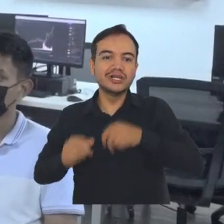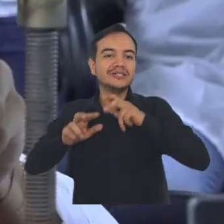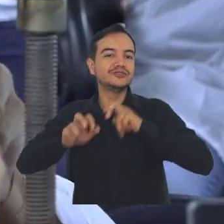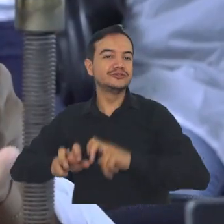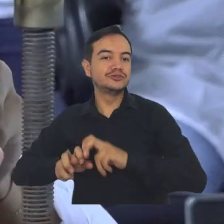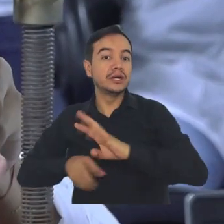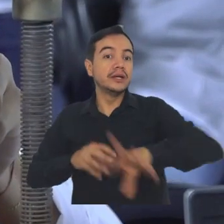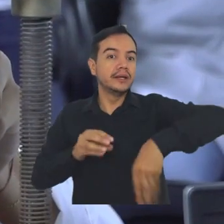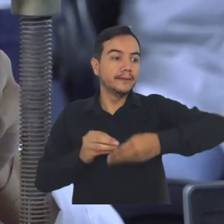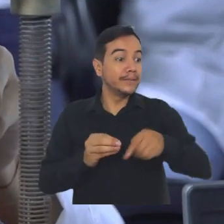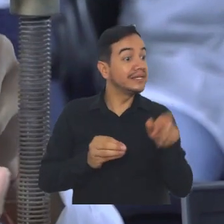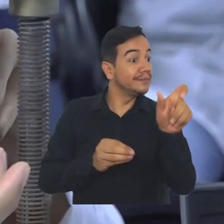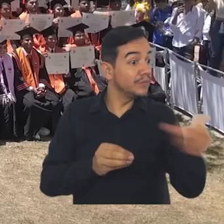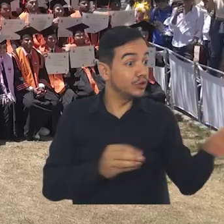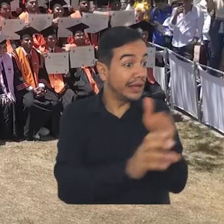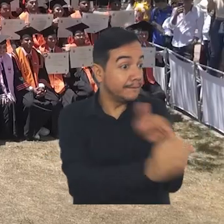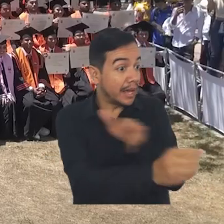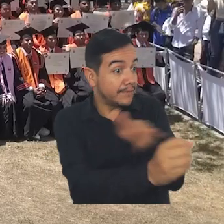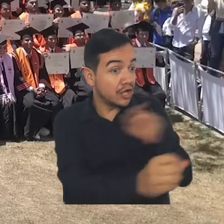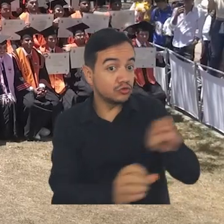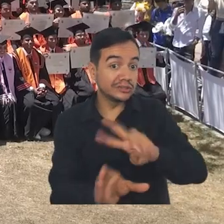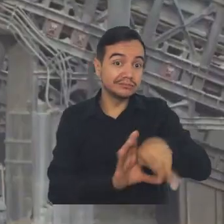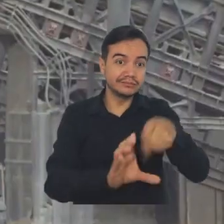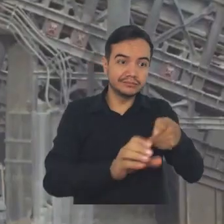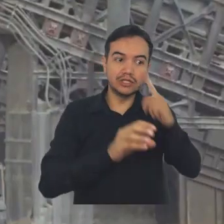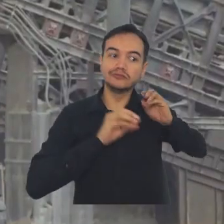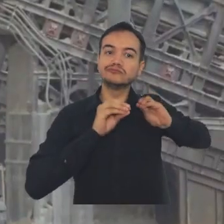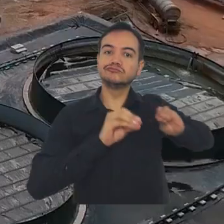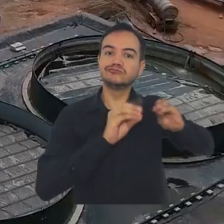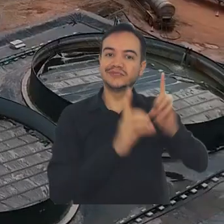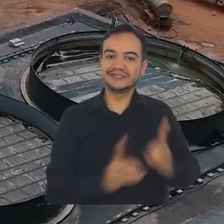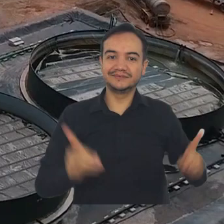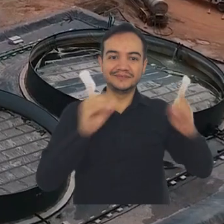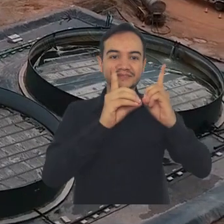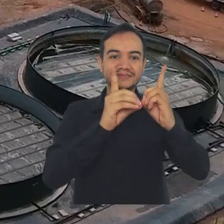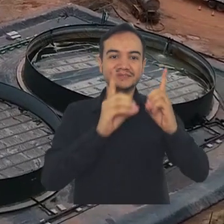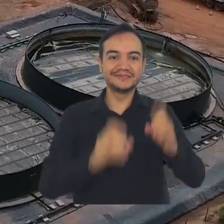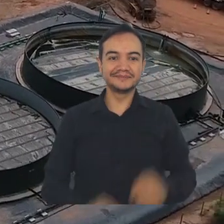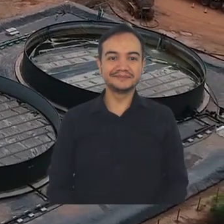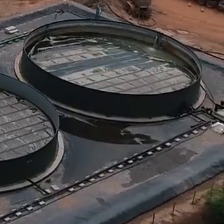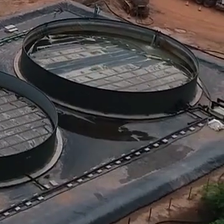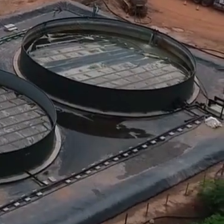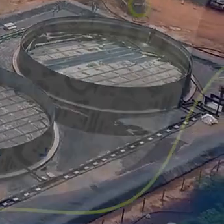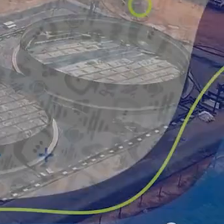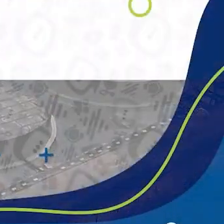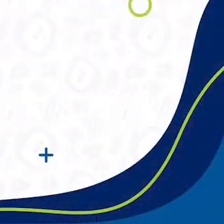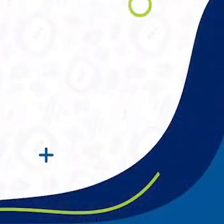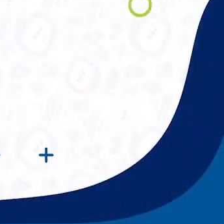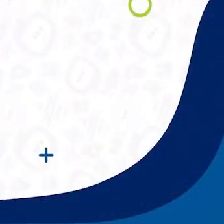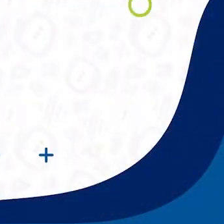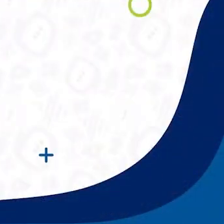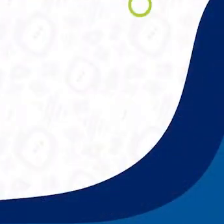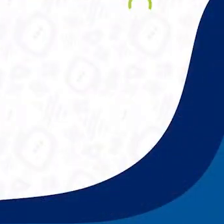semillero de investigación y se realizó el diplomado dirigido a trabajadores salientes de la minería de carbón.